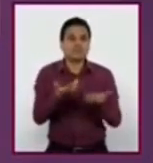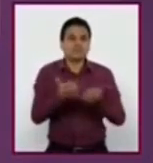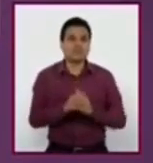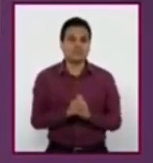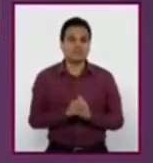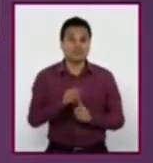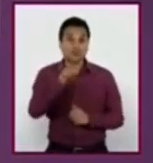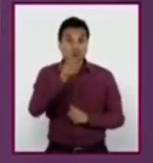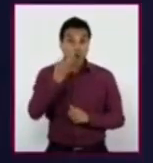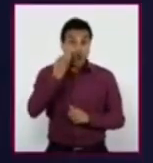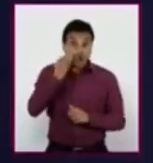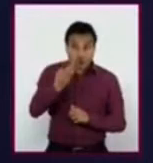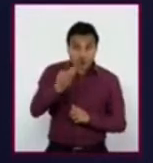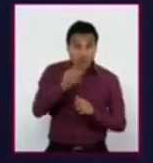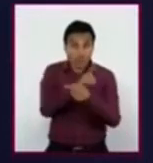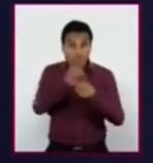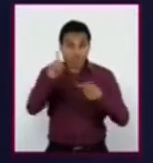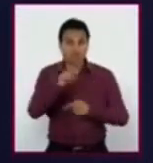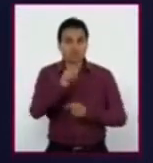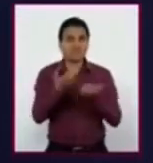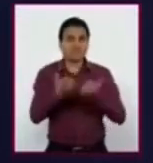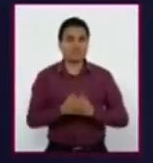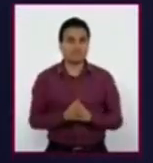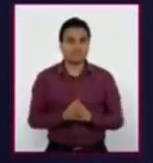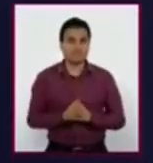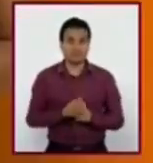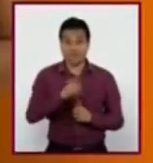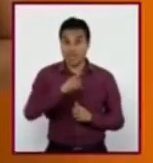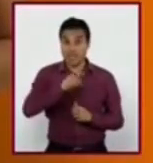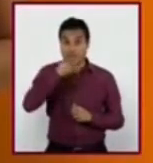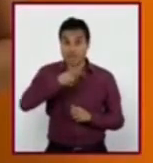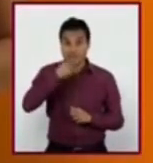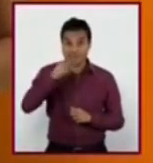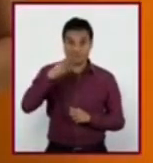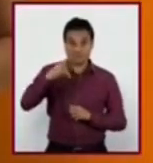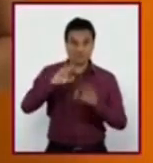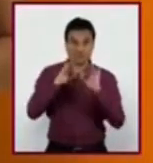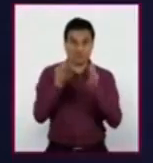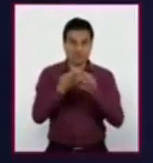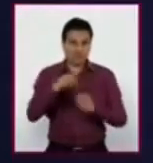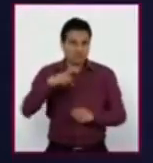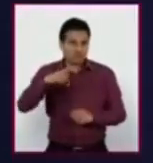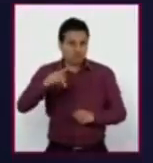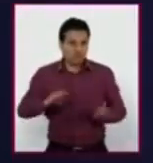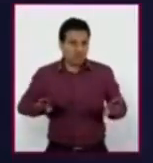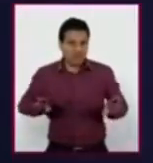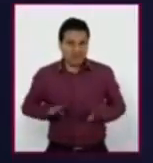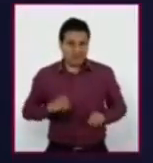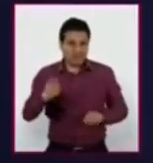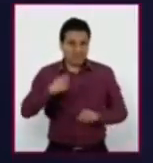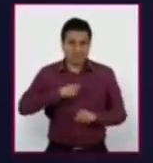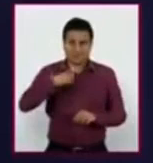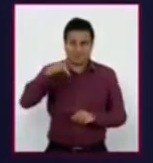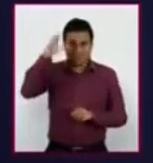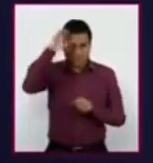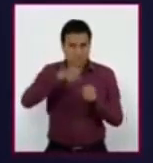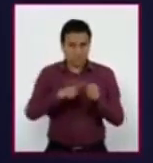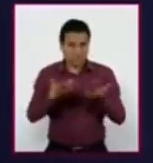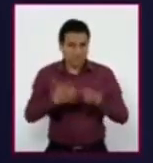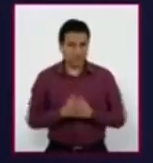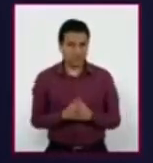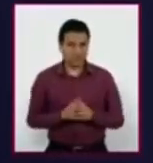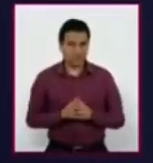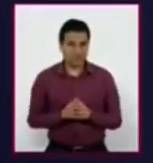testigos de lo que sucede? La manera de hablar forma parte de la individualidad y de la cultura de una persona.